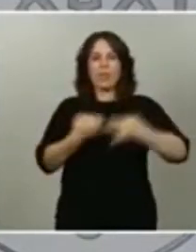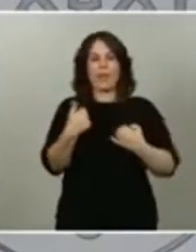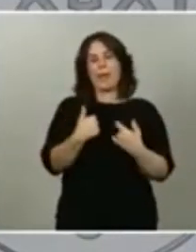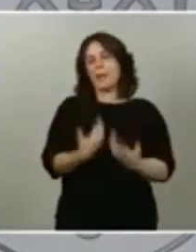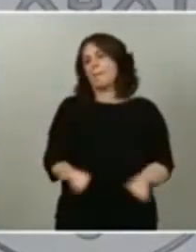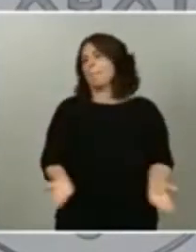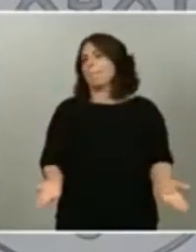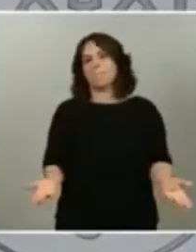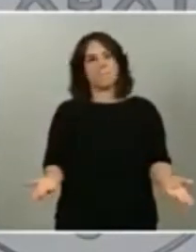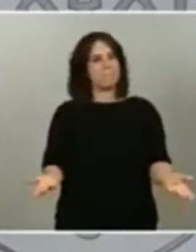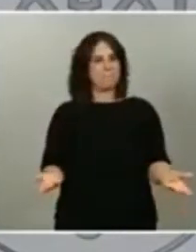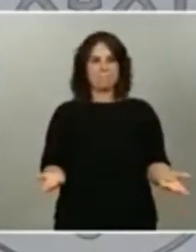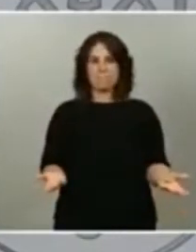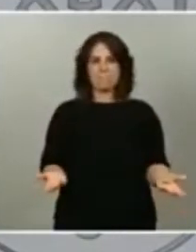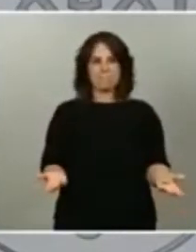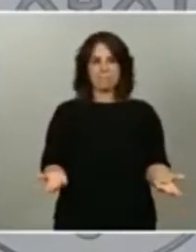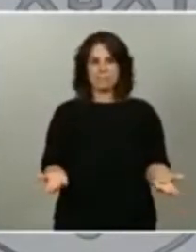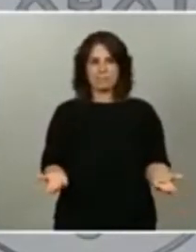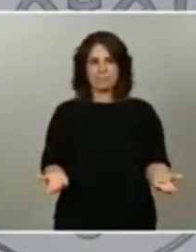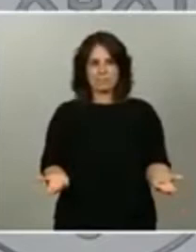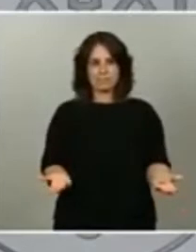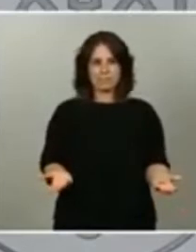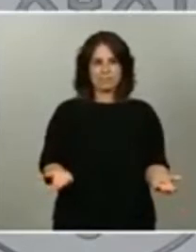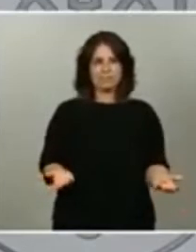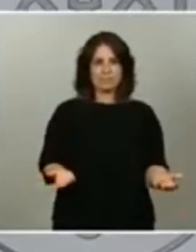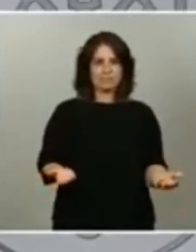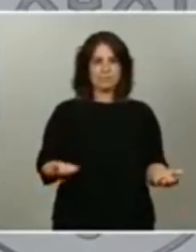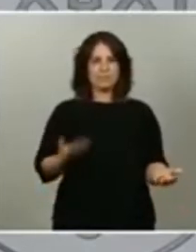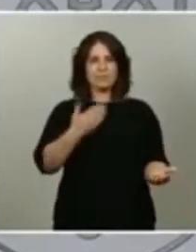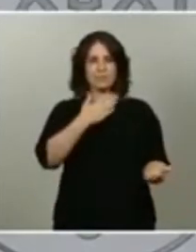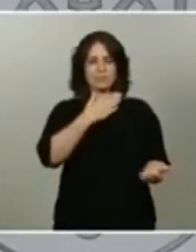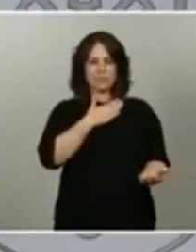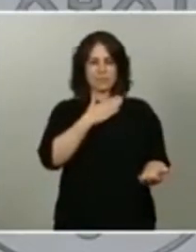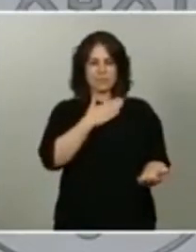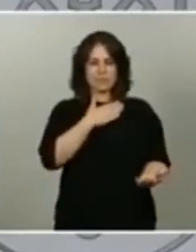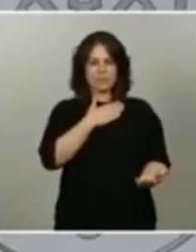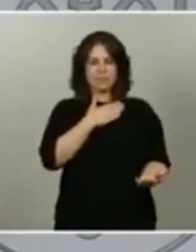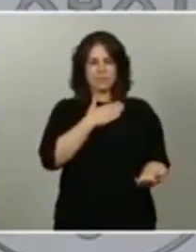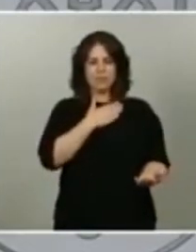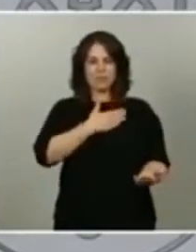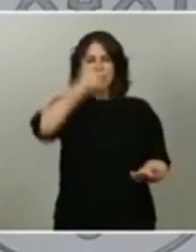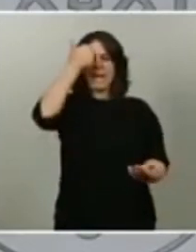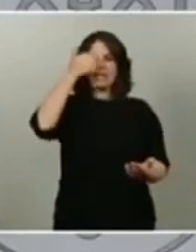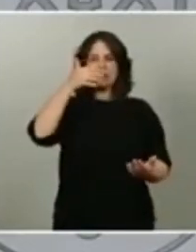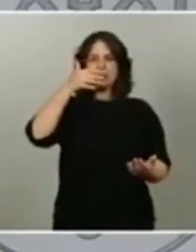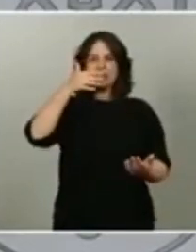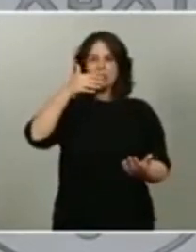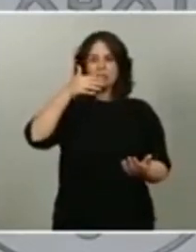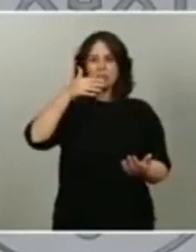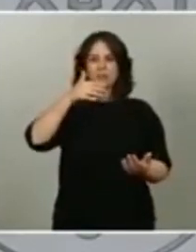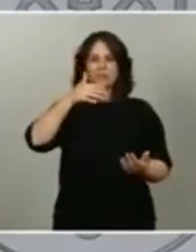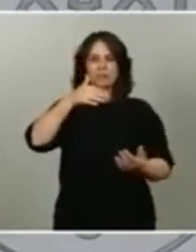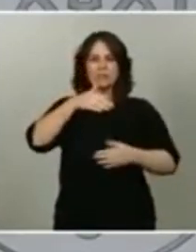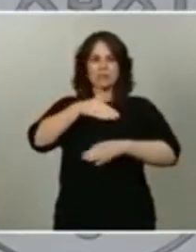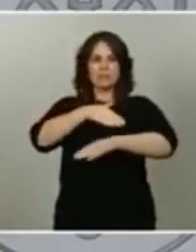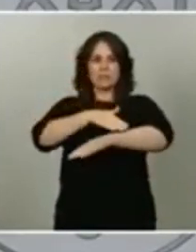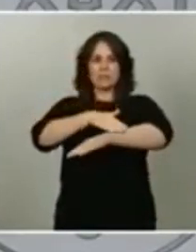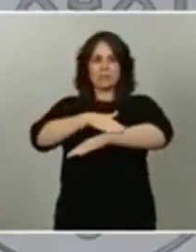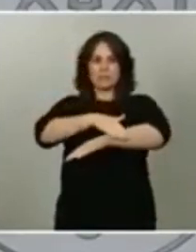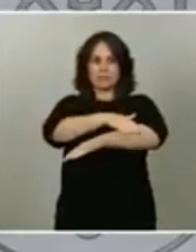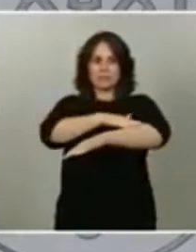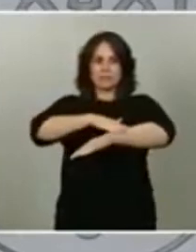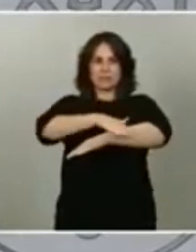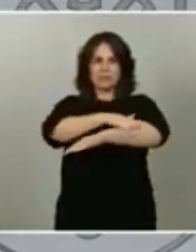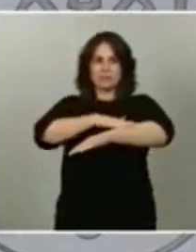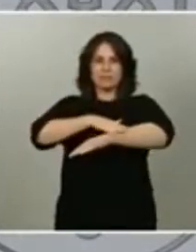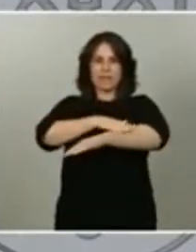a cualquier miembro del entorno político o del propio Ejecutivo, serán las fiscalías,